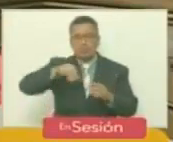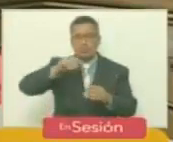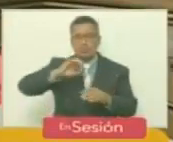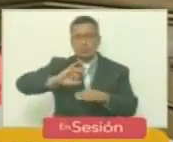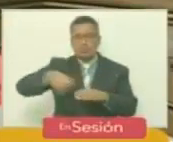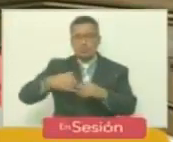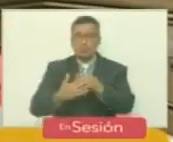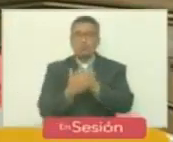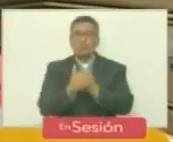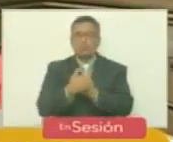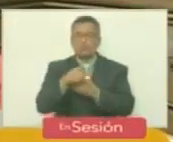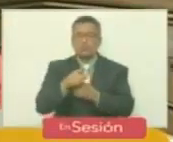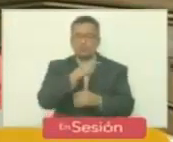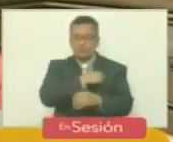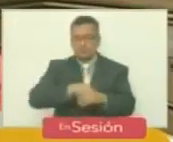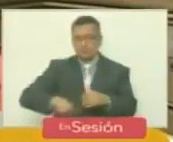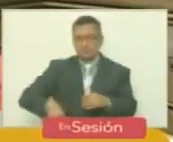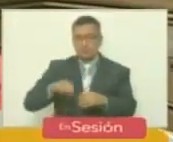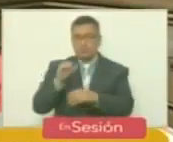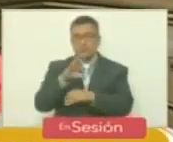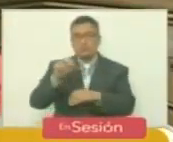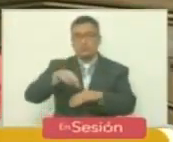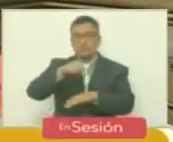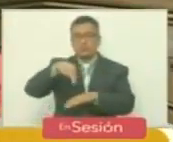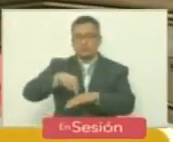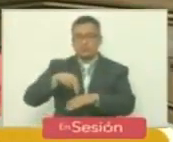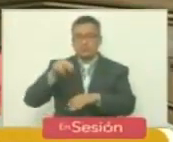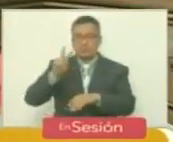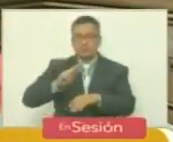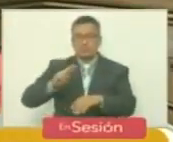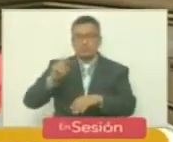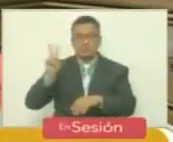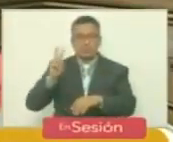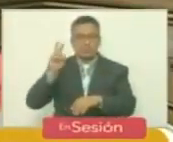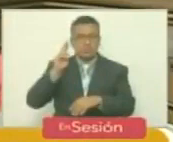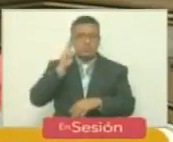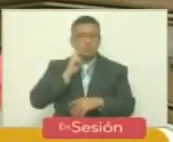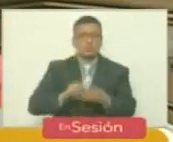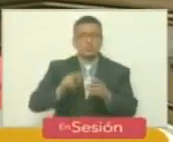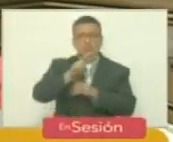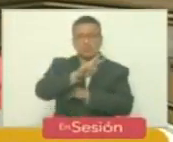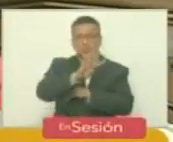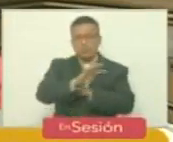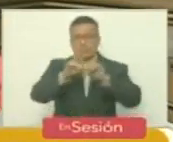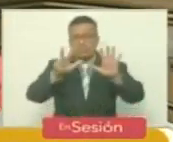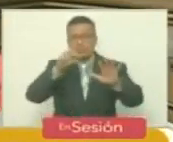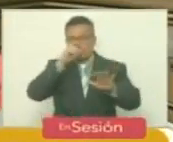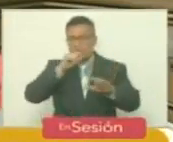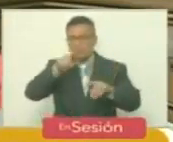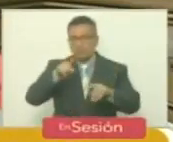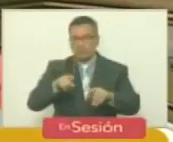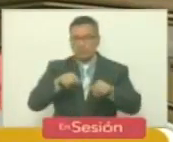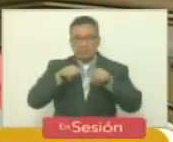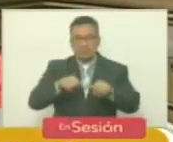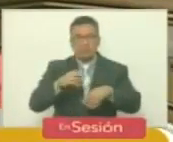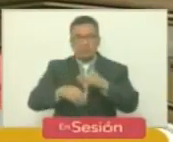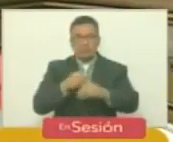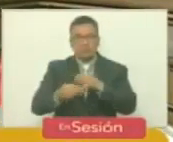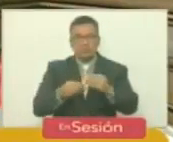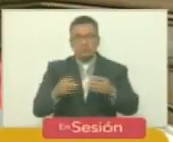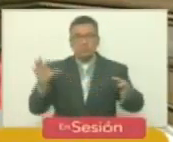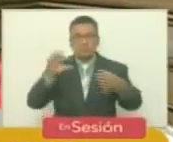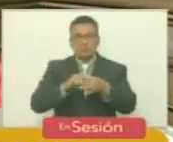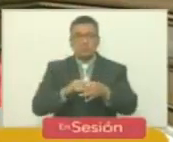Rodríguez Gómez, presidente de la Asamblea Nacional en ocasión del 48 aniversario del establecimiento de las